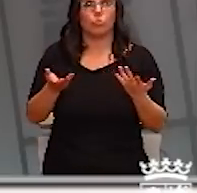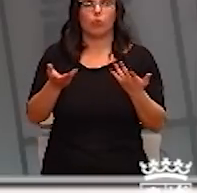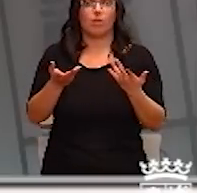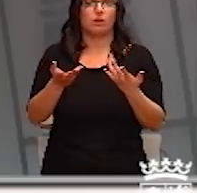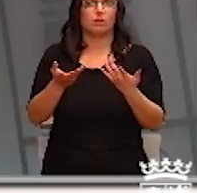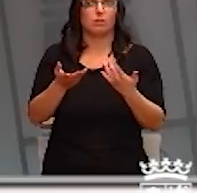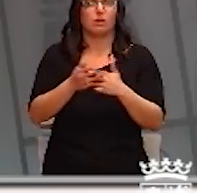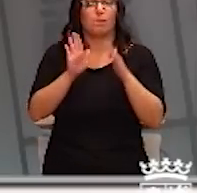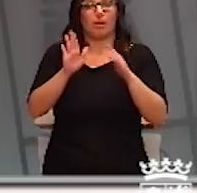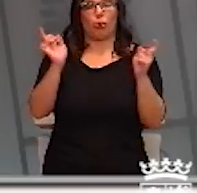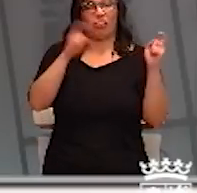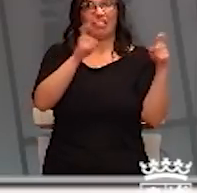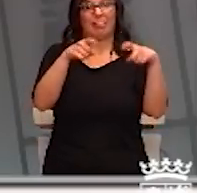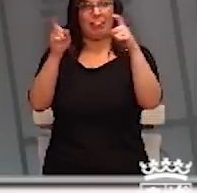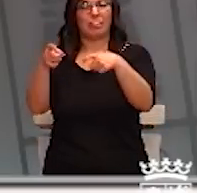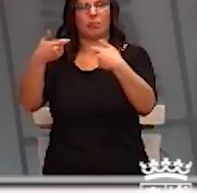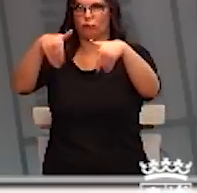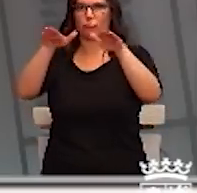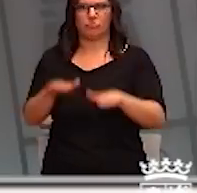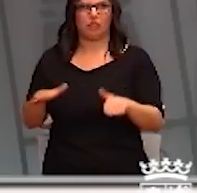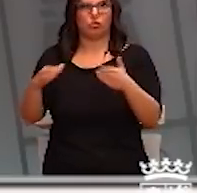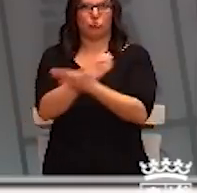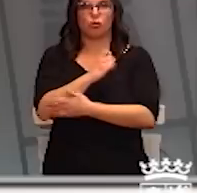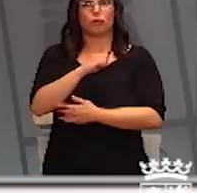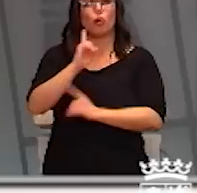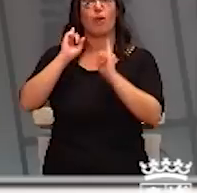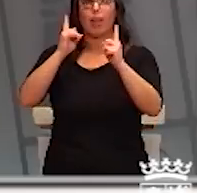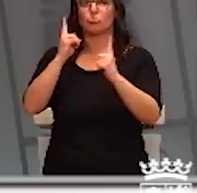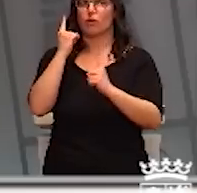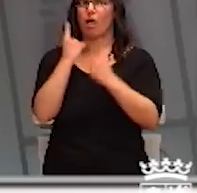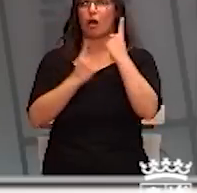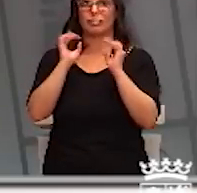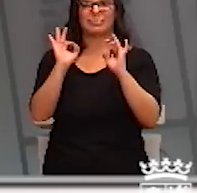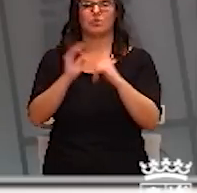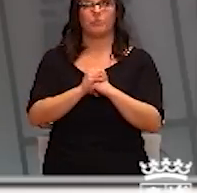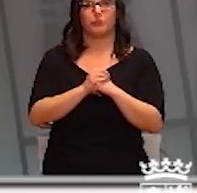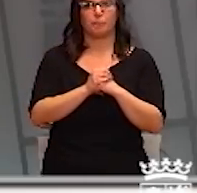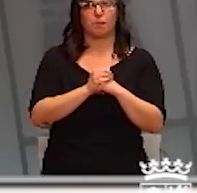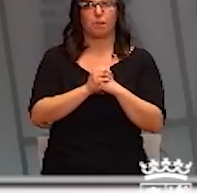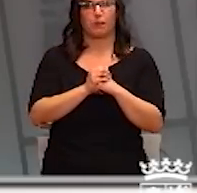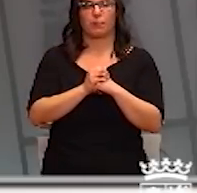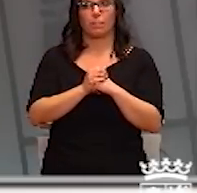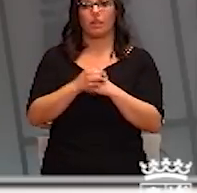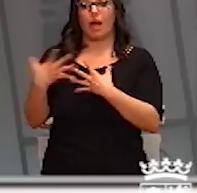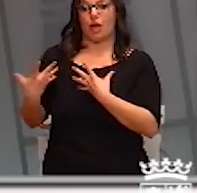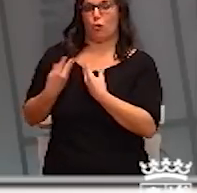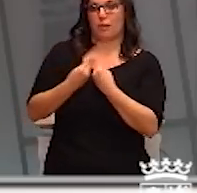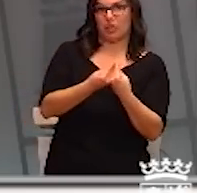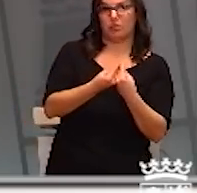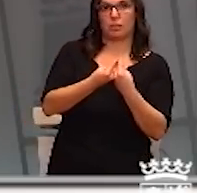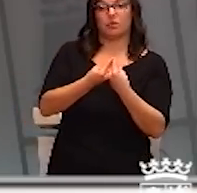los informes graves, pero se van a limitar a esos casos. Se suspende el acceso de acompañantes y visitantes